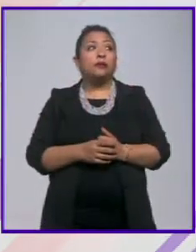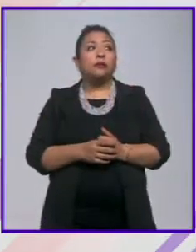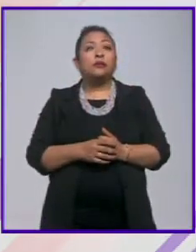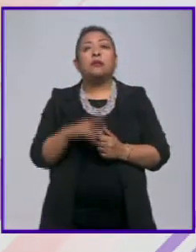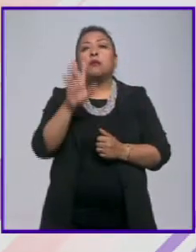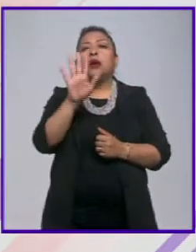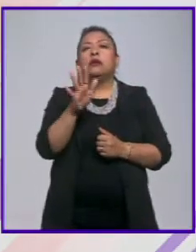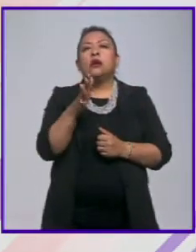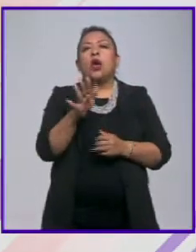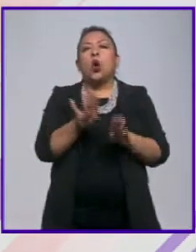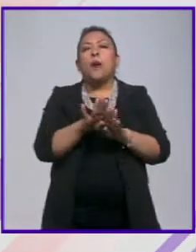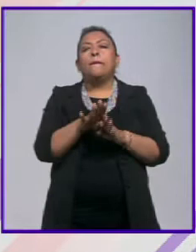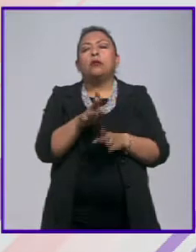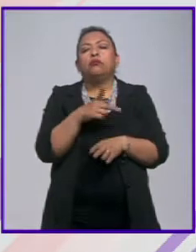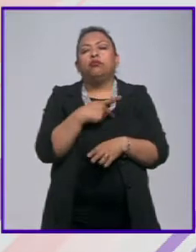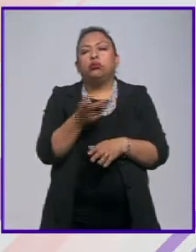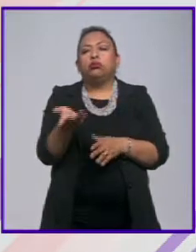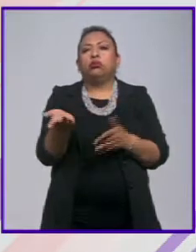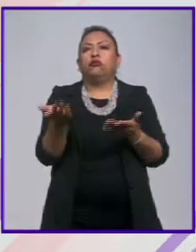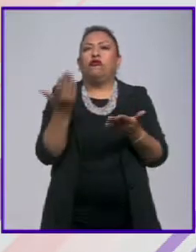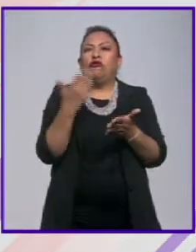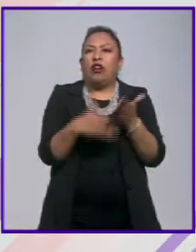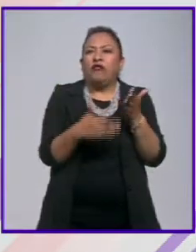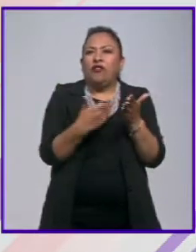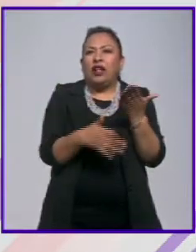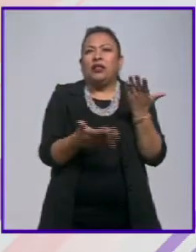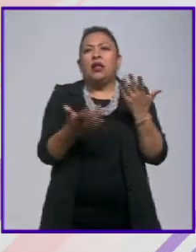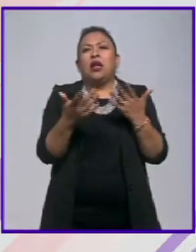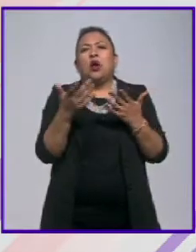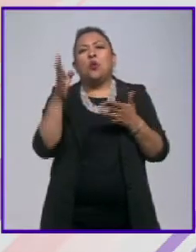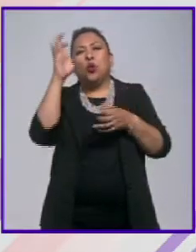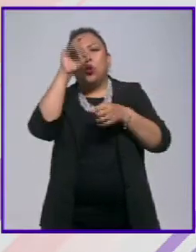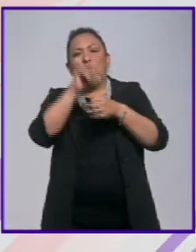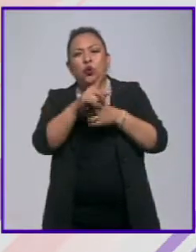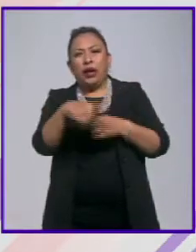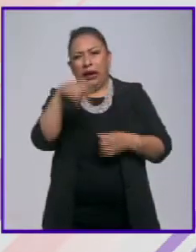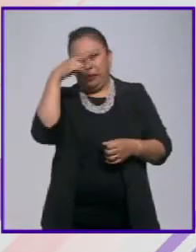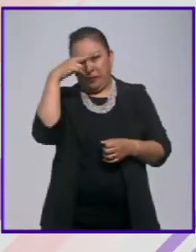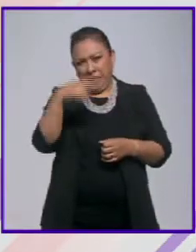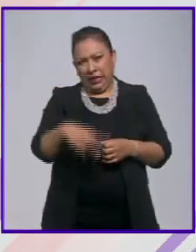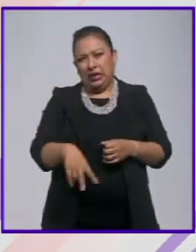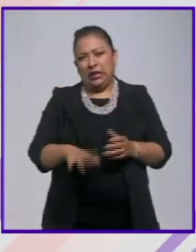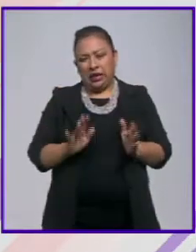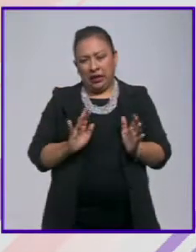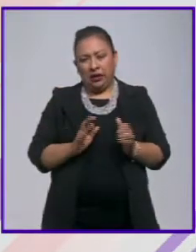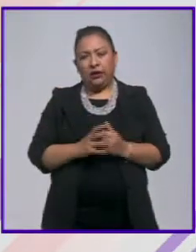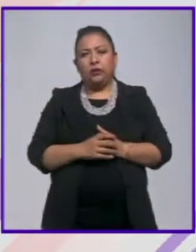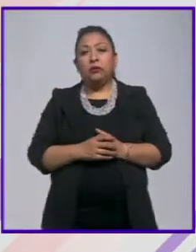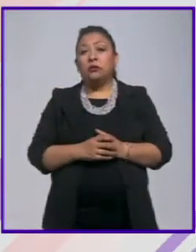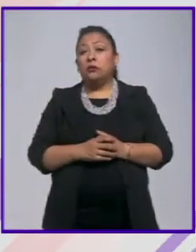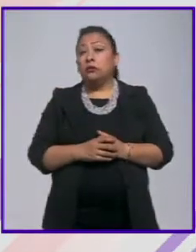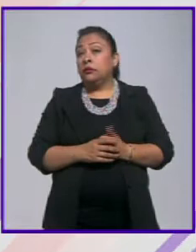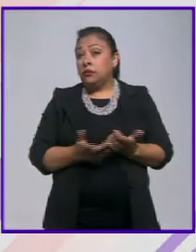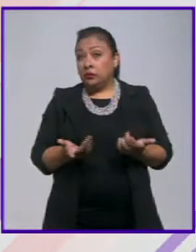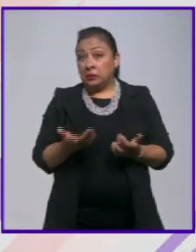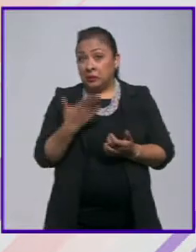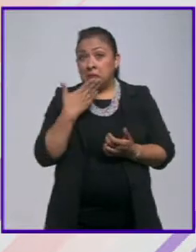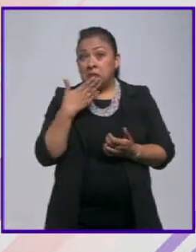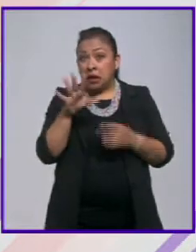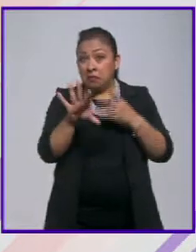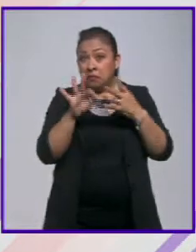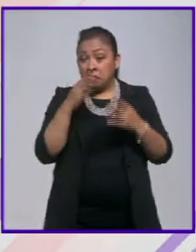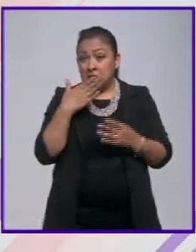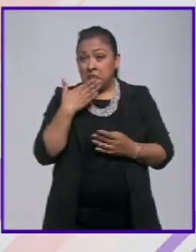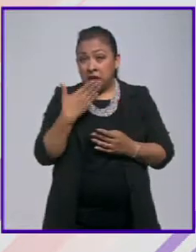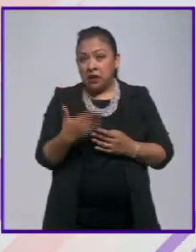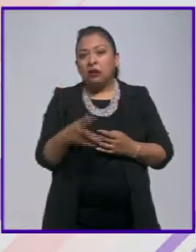de pauperamiento del medio cultural mexicano es una buena opción